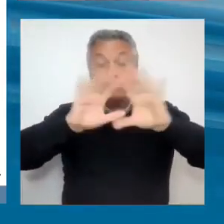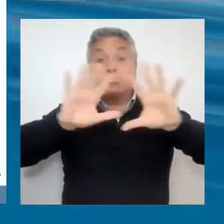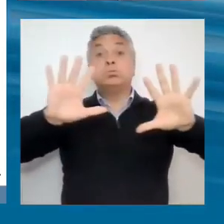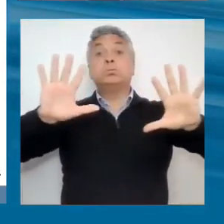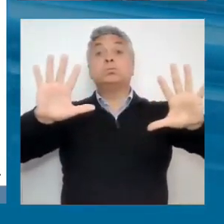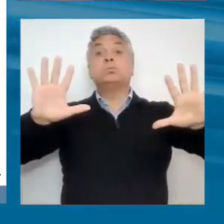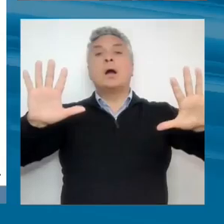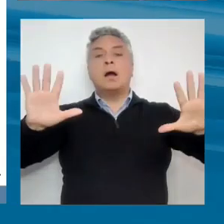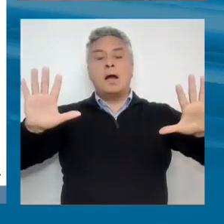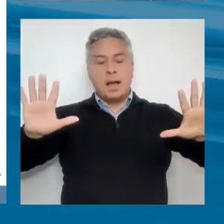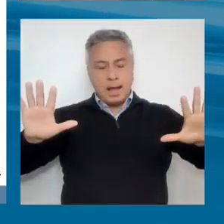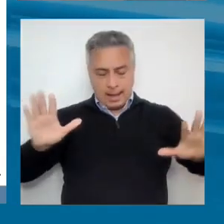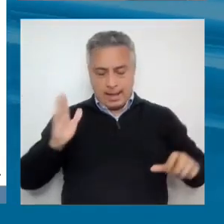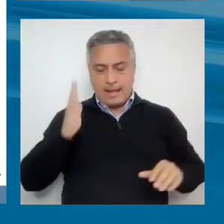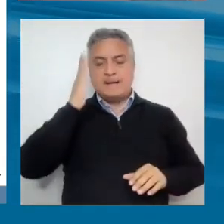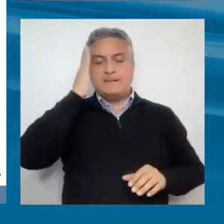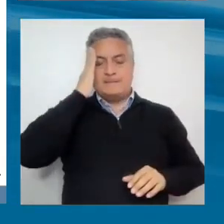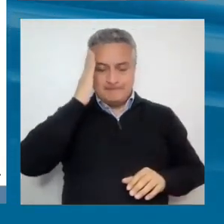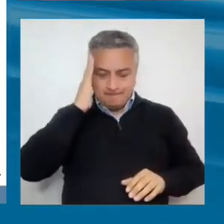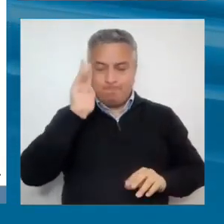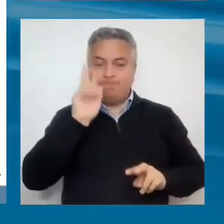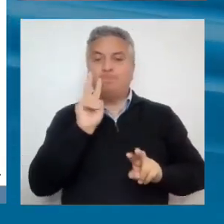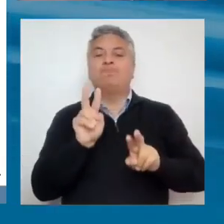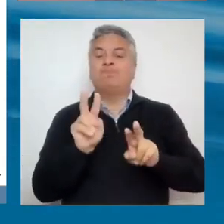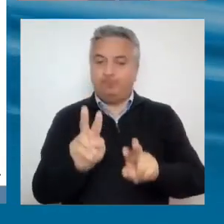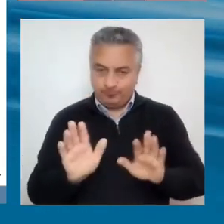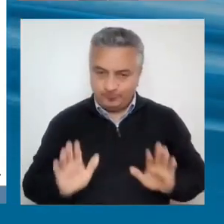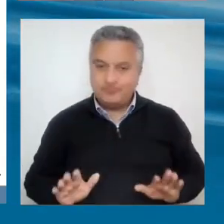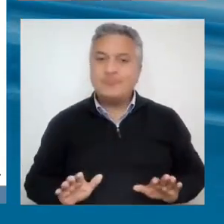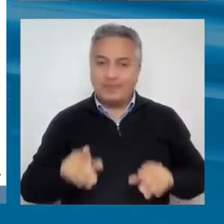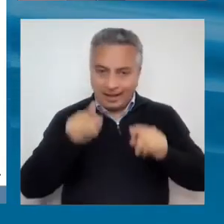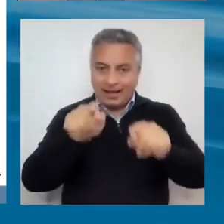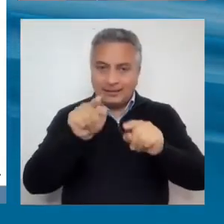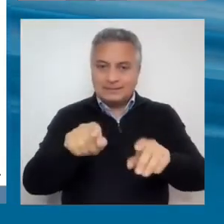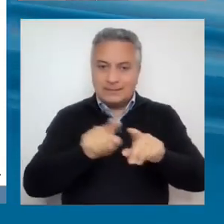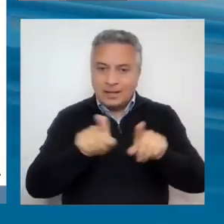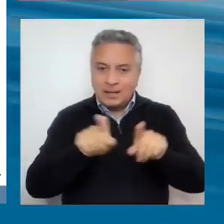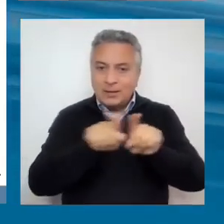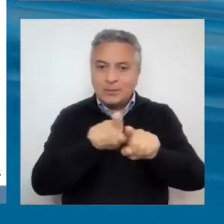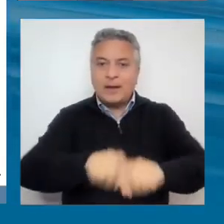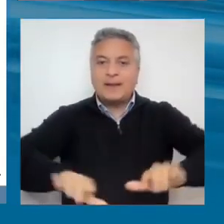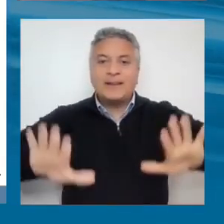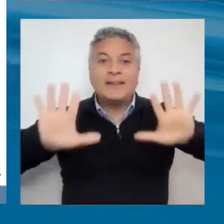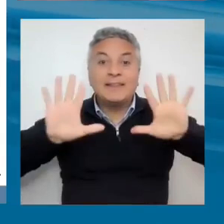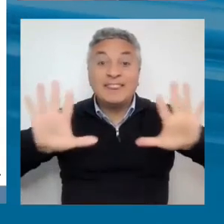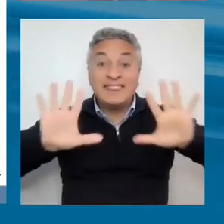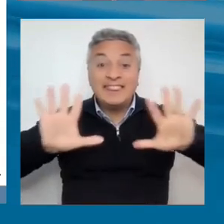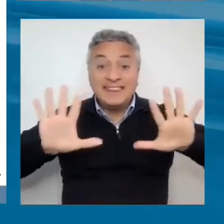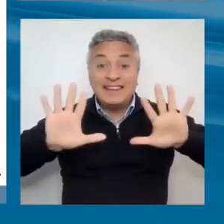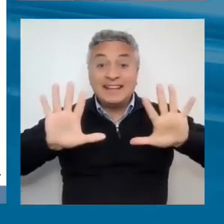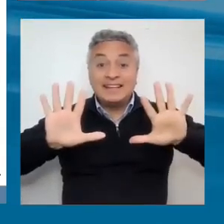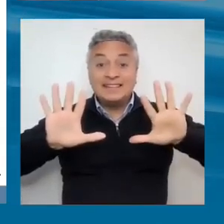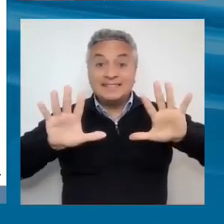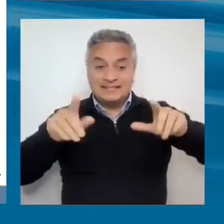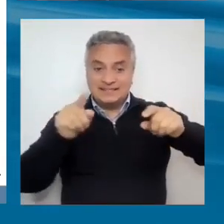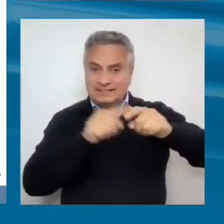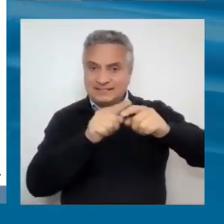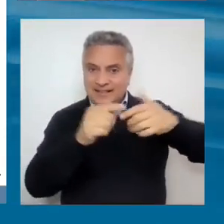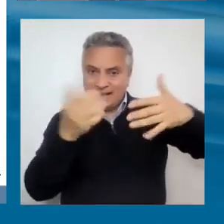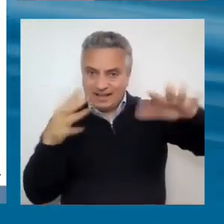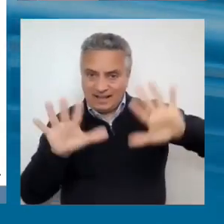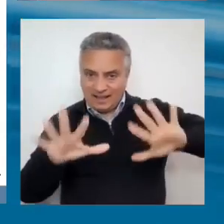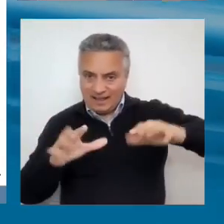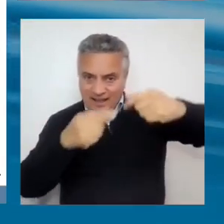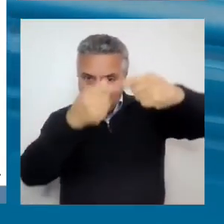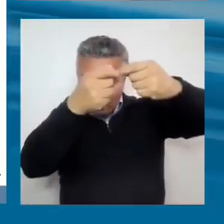más en detalle, es lo que llamamos el decálogo, 10 brechas estructurales. Claro, aquí el riesgo